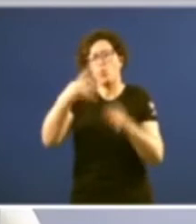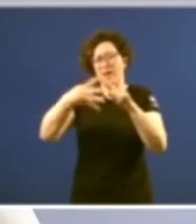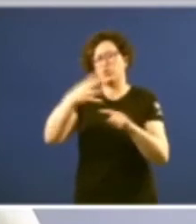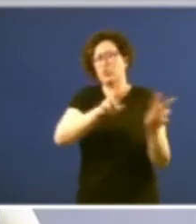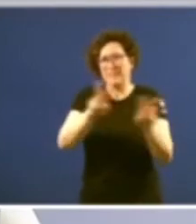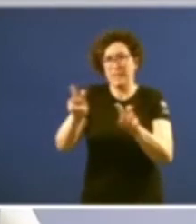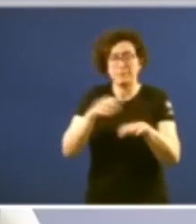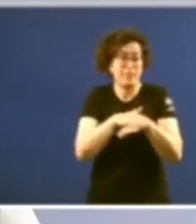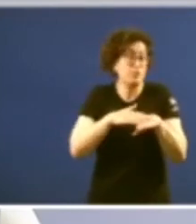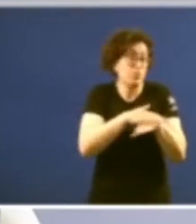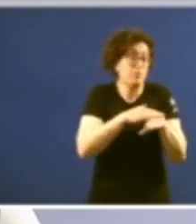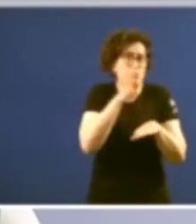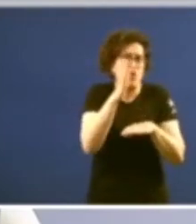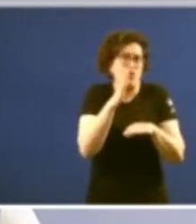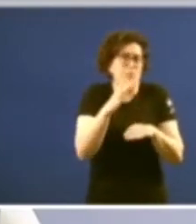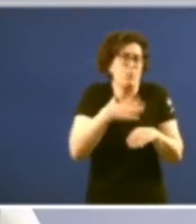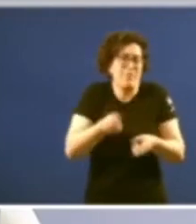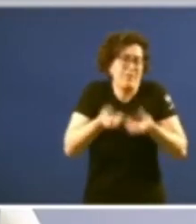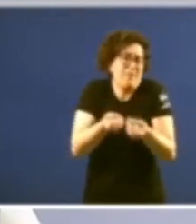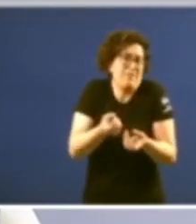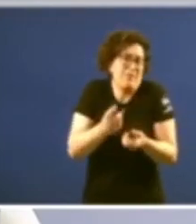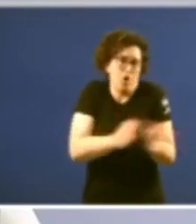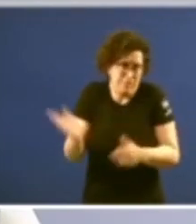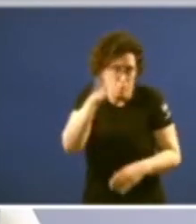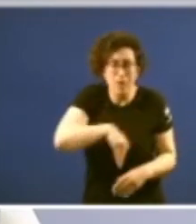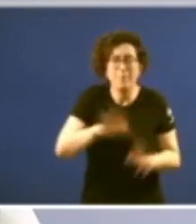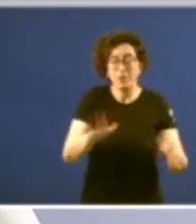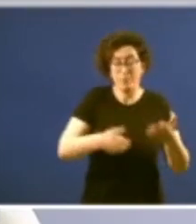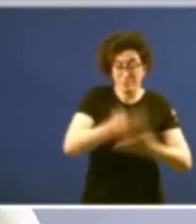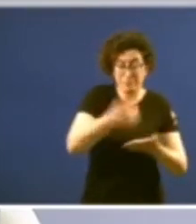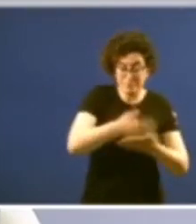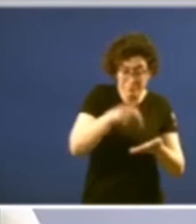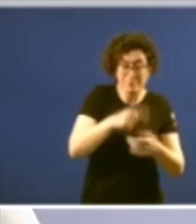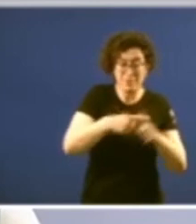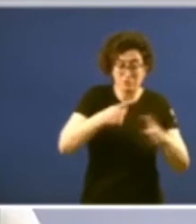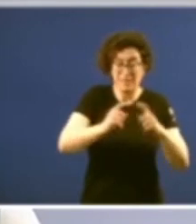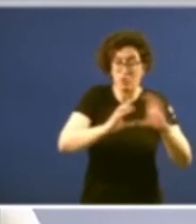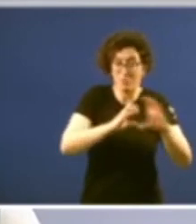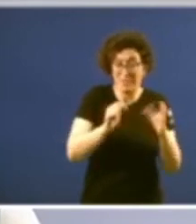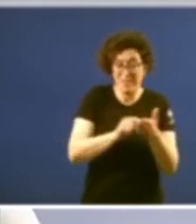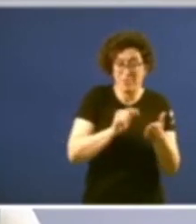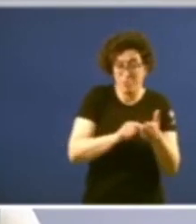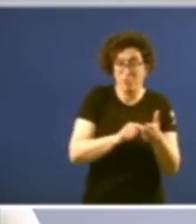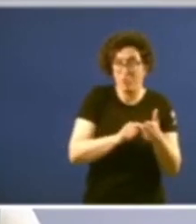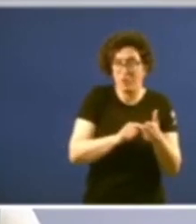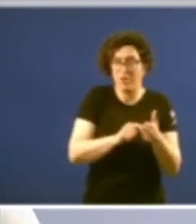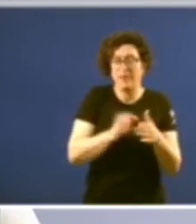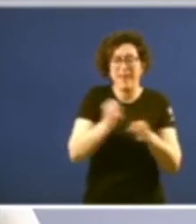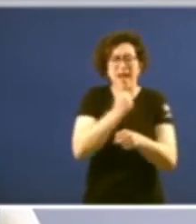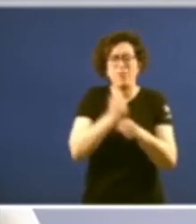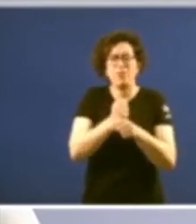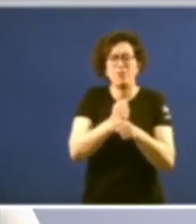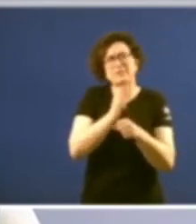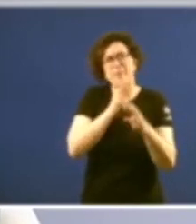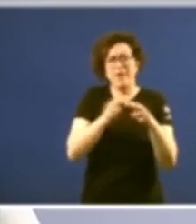eso pido disculpas polo desorden na exposición eu creo que os ornais os medios de comunicación teñen unha unha labor de ponte